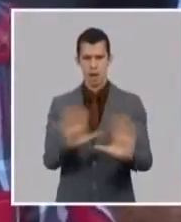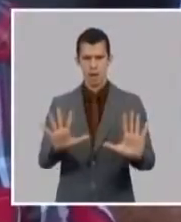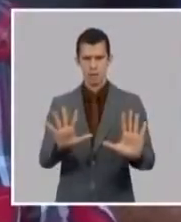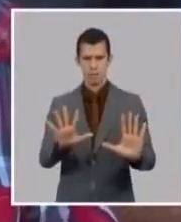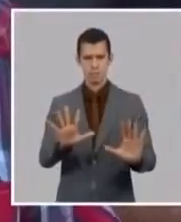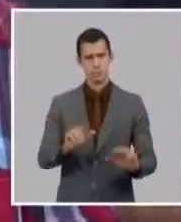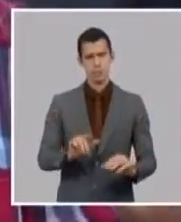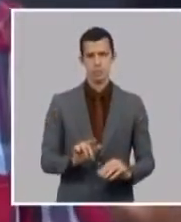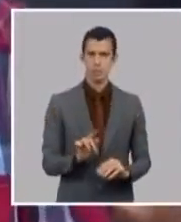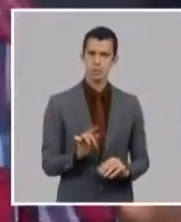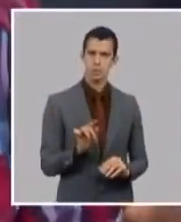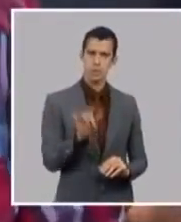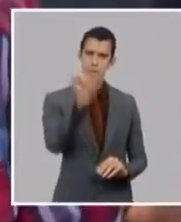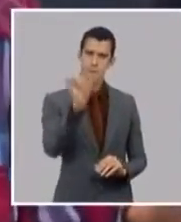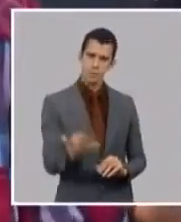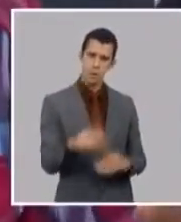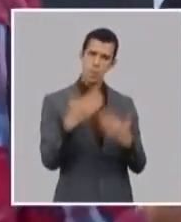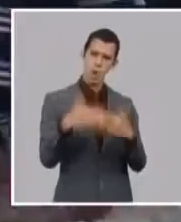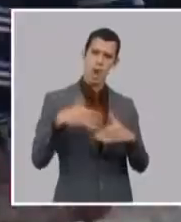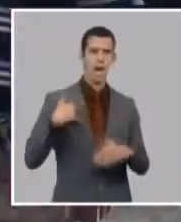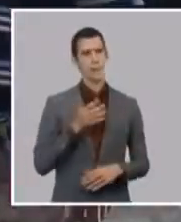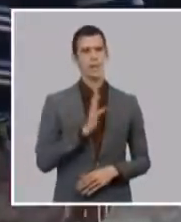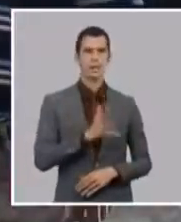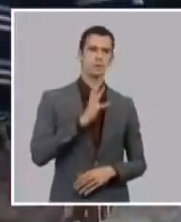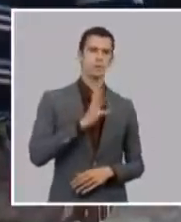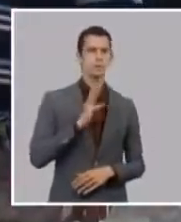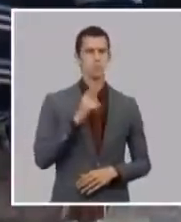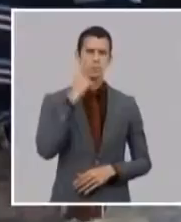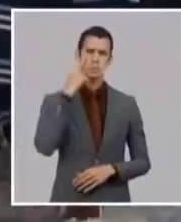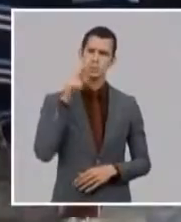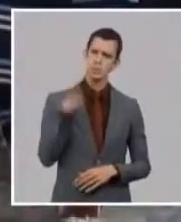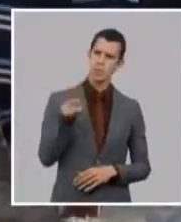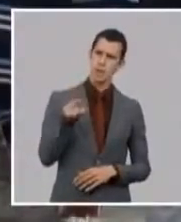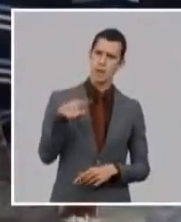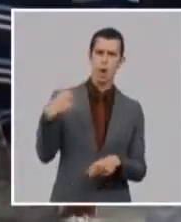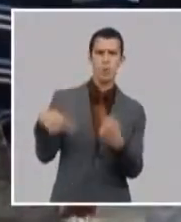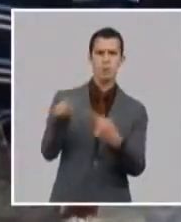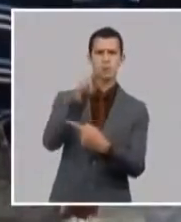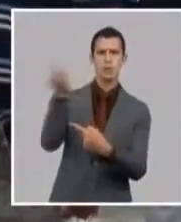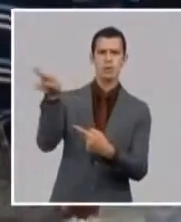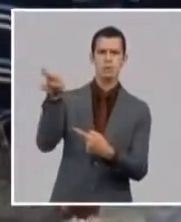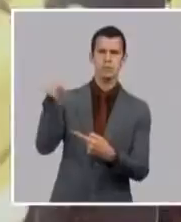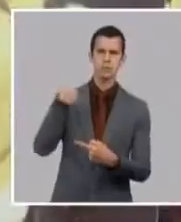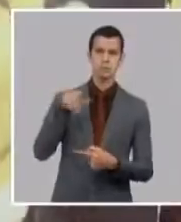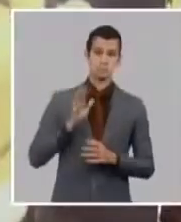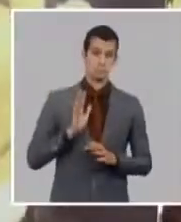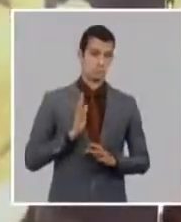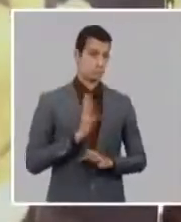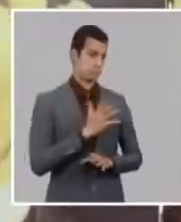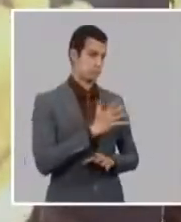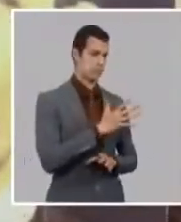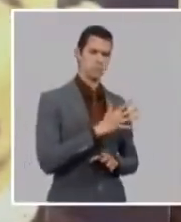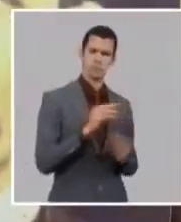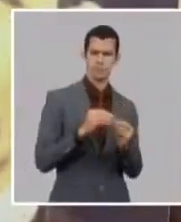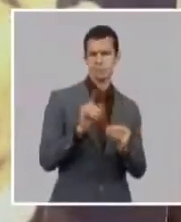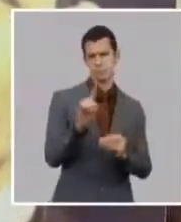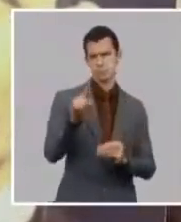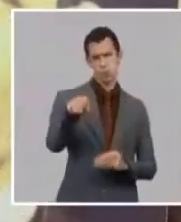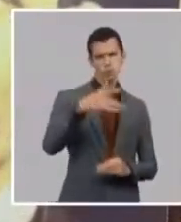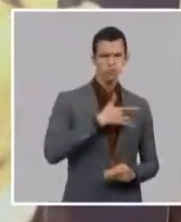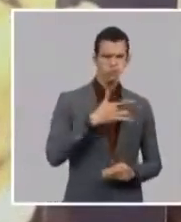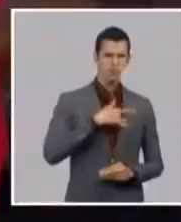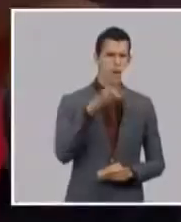patrimonio de todos que son esos derechos constitucionales que aprobamos con la mayoría y ahí están mira son gente de pueblo